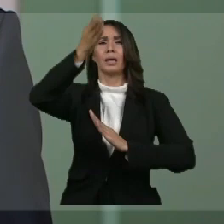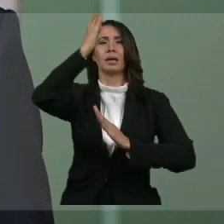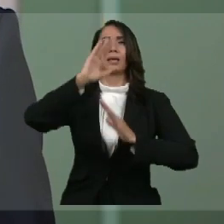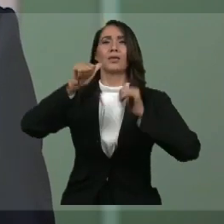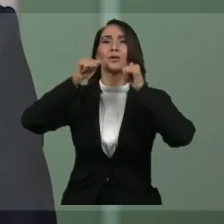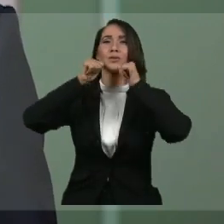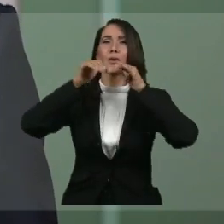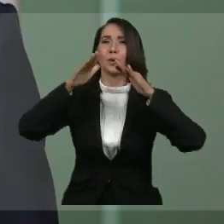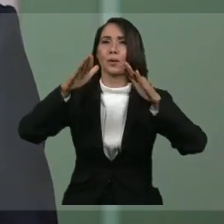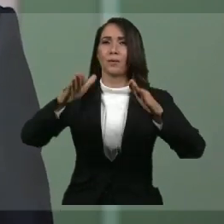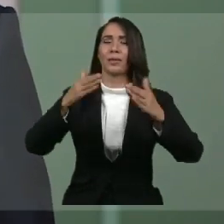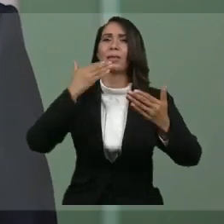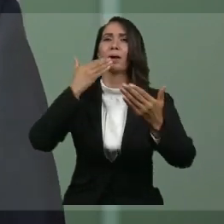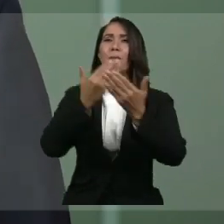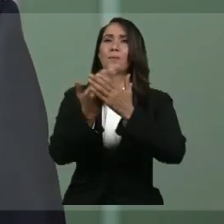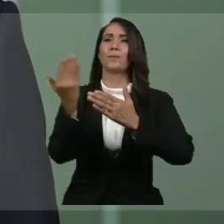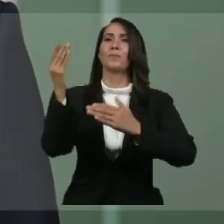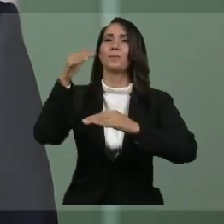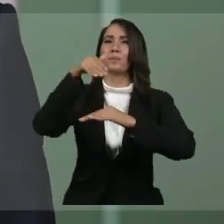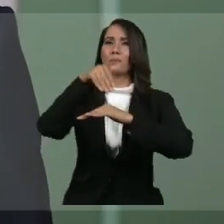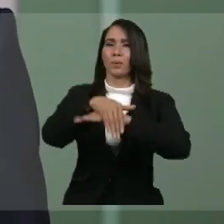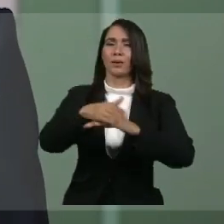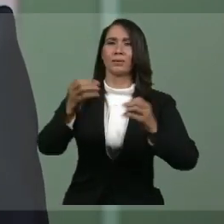bendiga. Buenas noches y muchas gracias. Gracias.